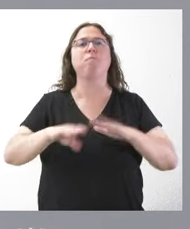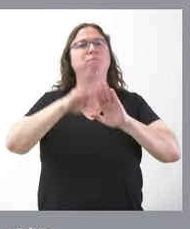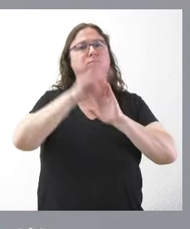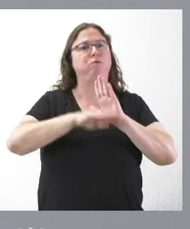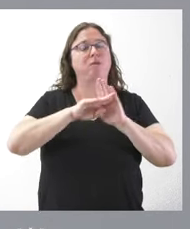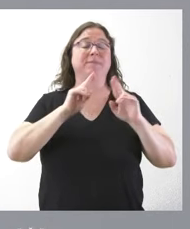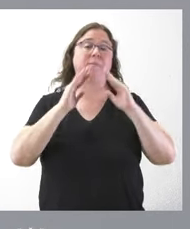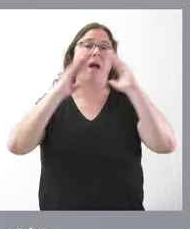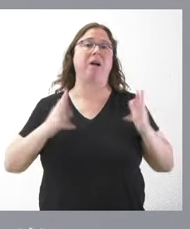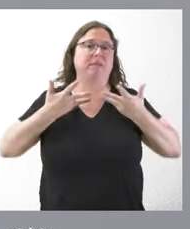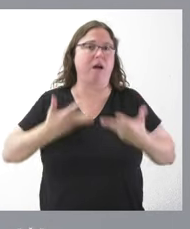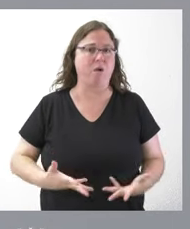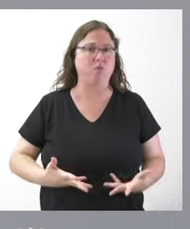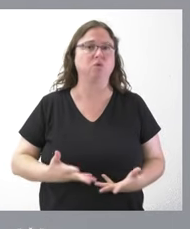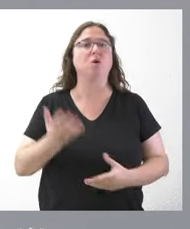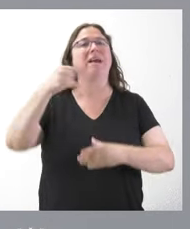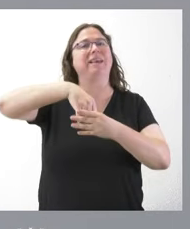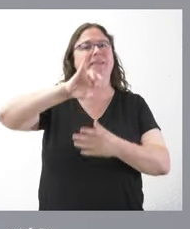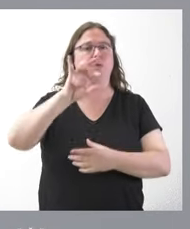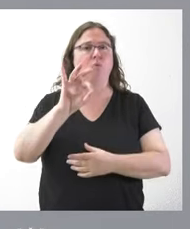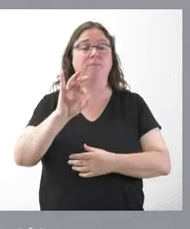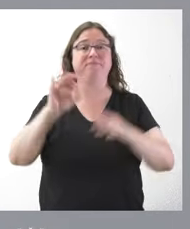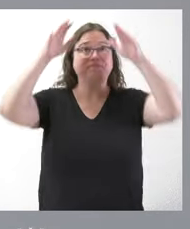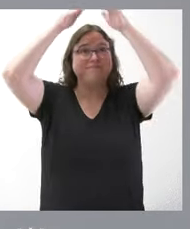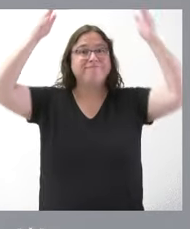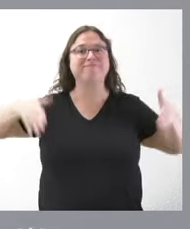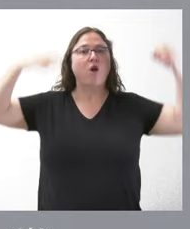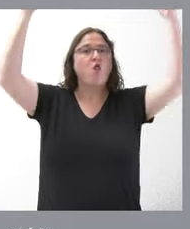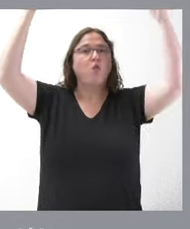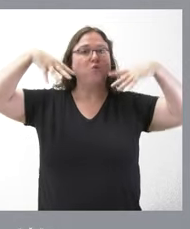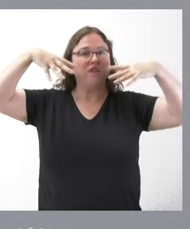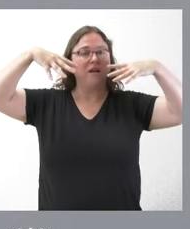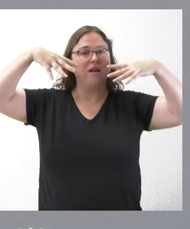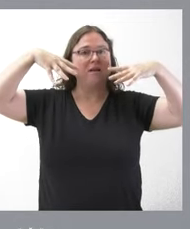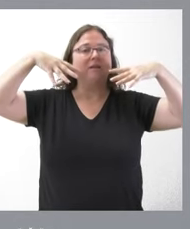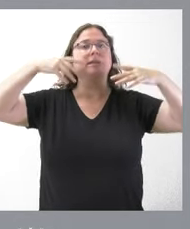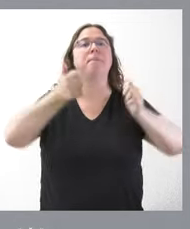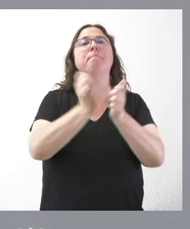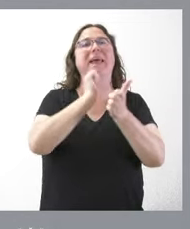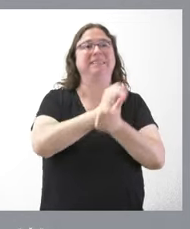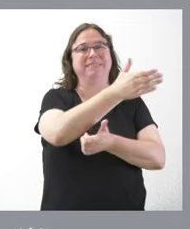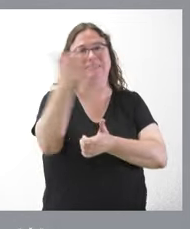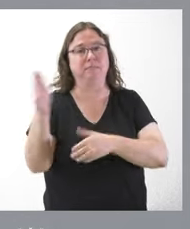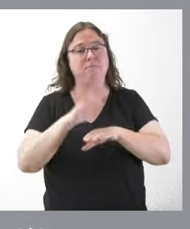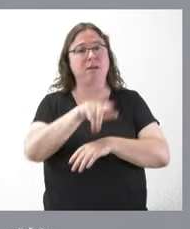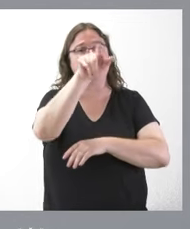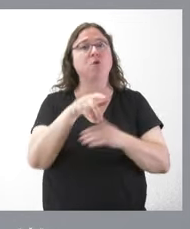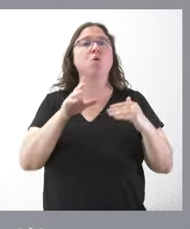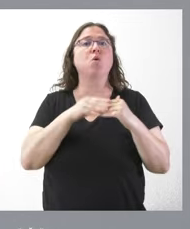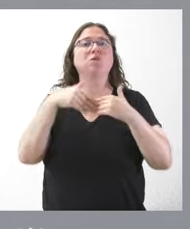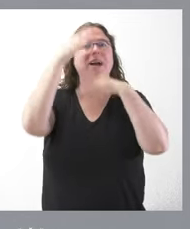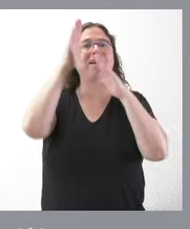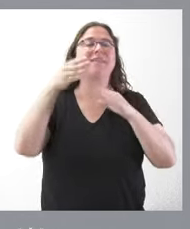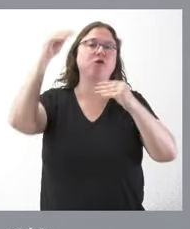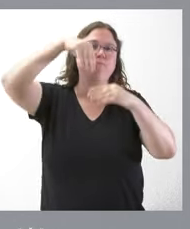a gusto en mi casa, Intecun. Estas cabinas se prestarán a personas usuarias de los programas de atención